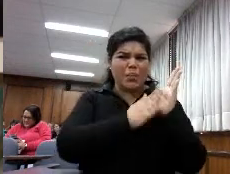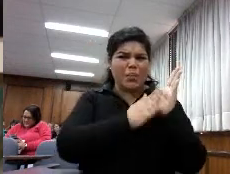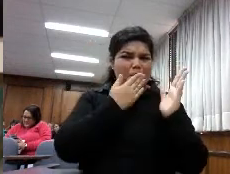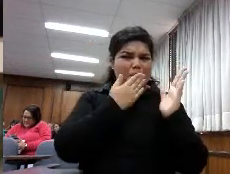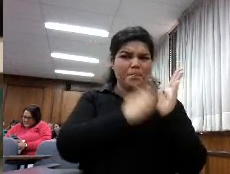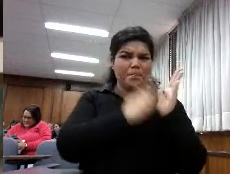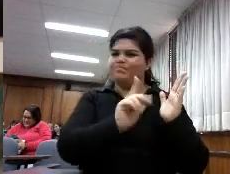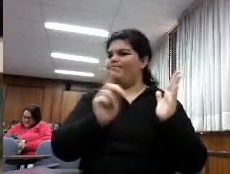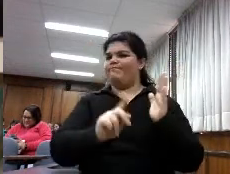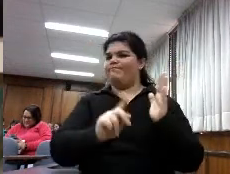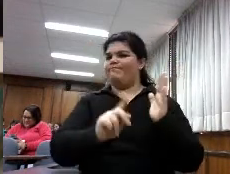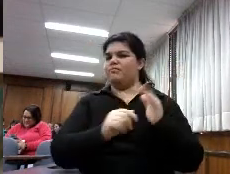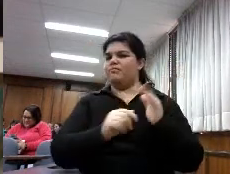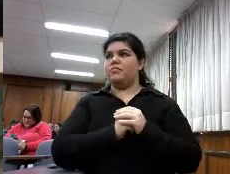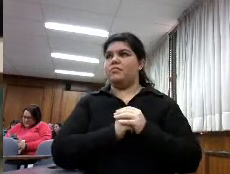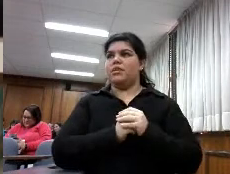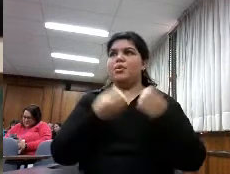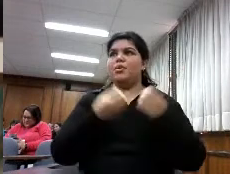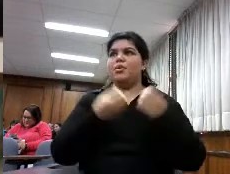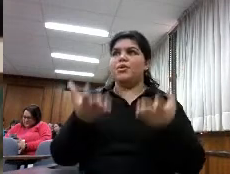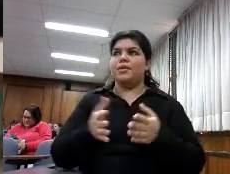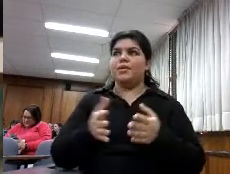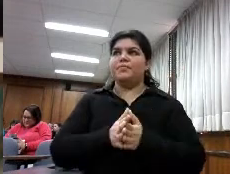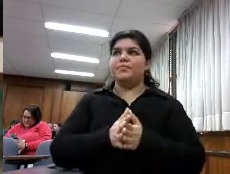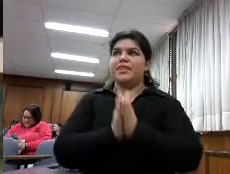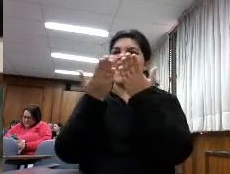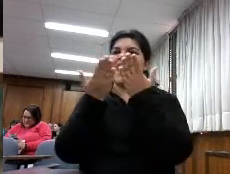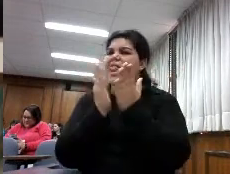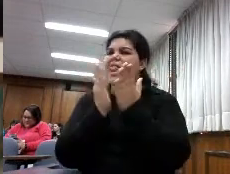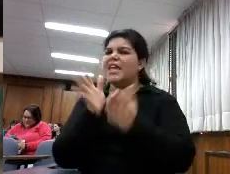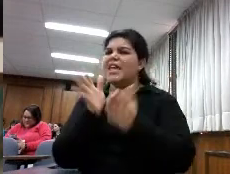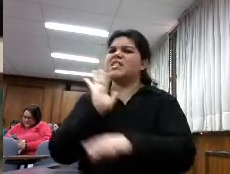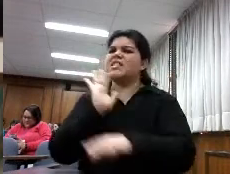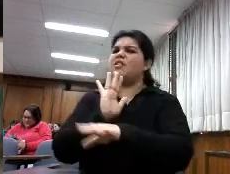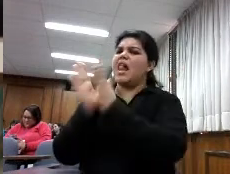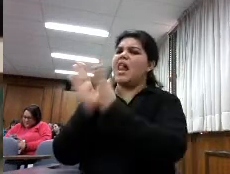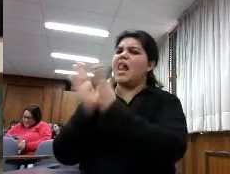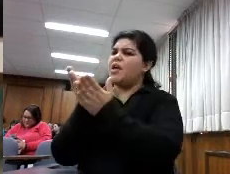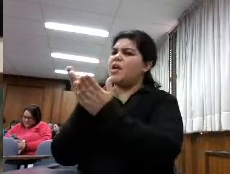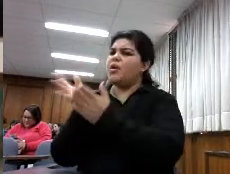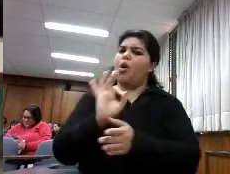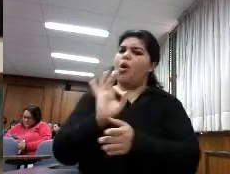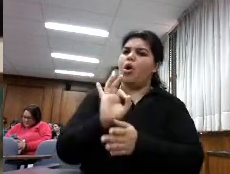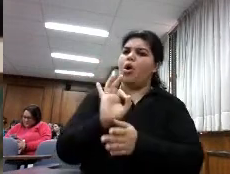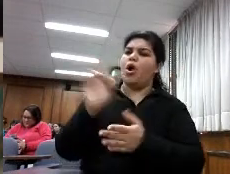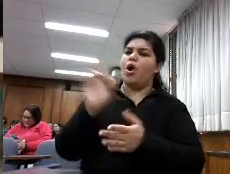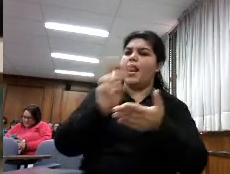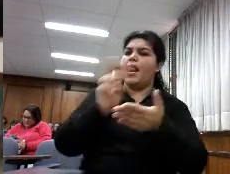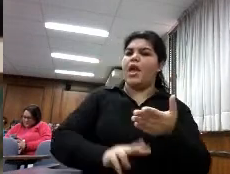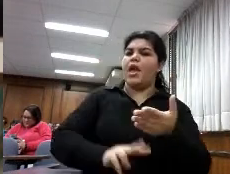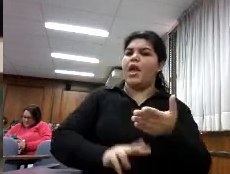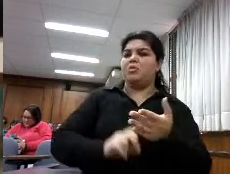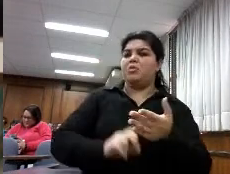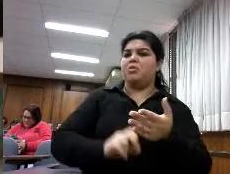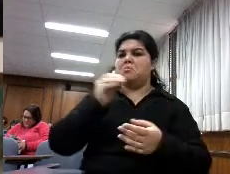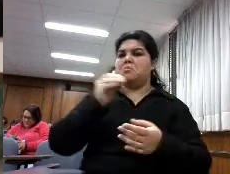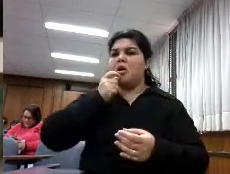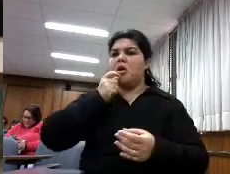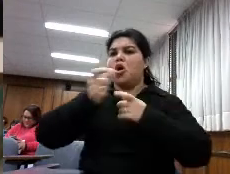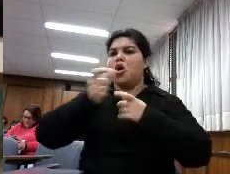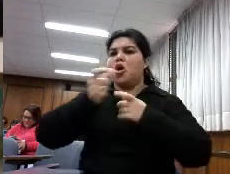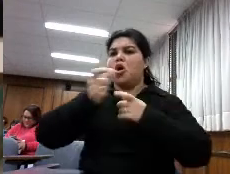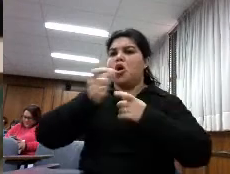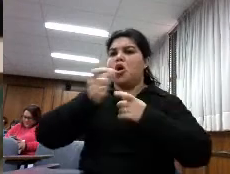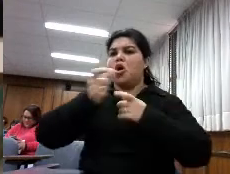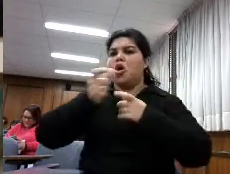leer es solo leer libros o también leemos otras cosas leemos un blog leemos prensa por ejemplo ahora